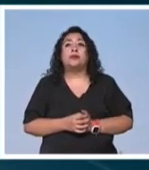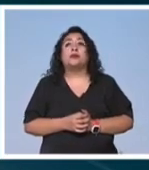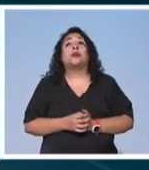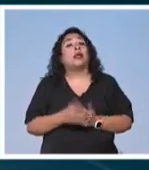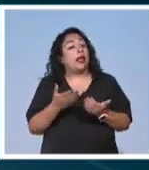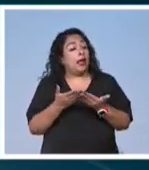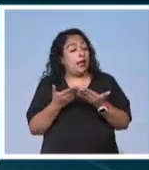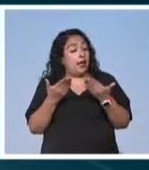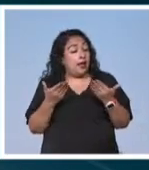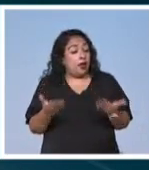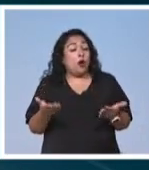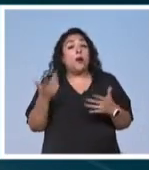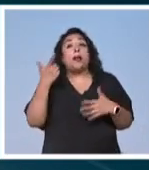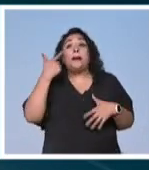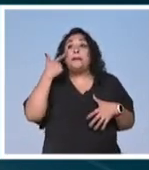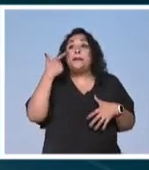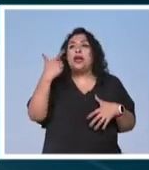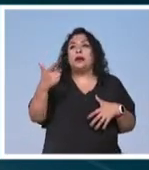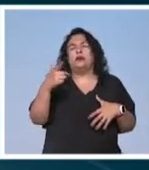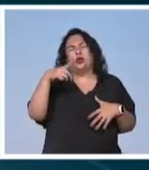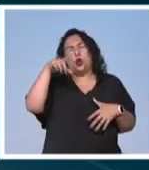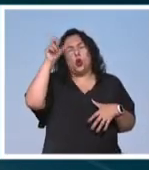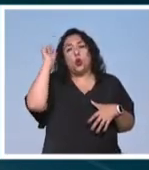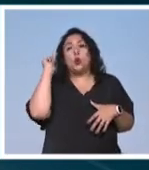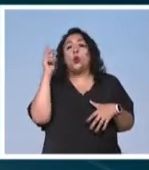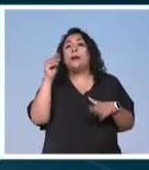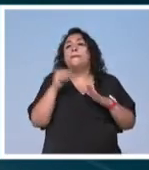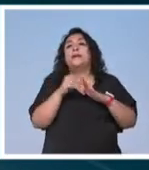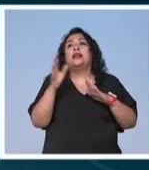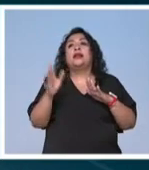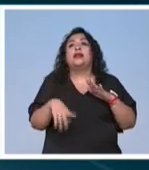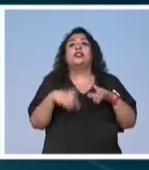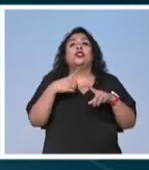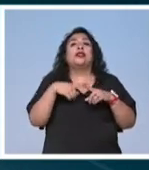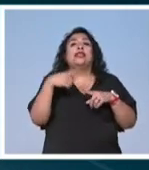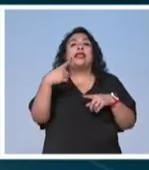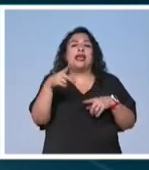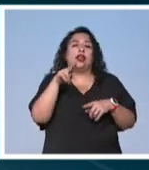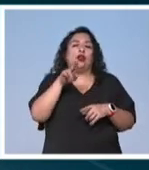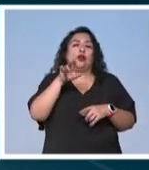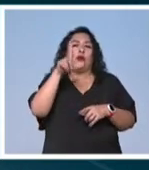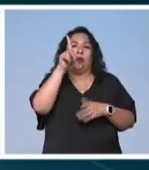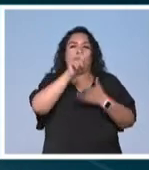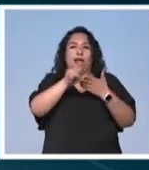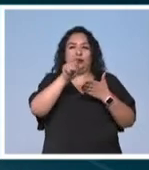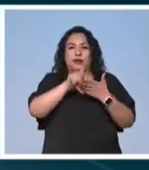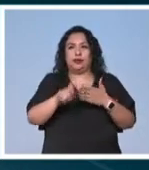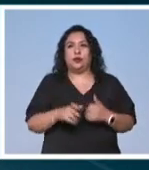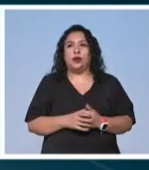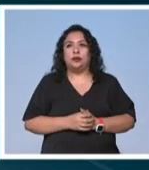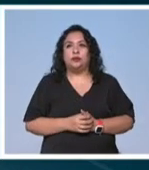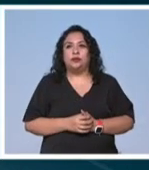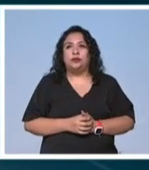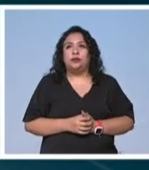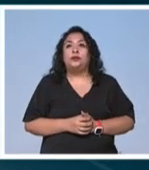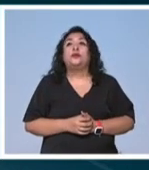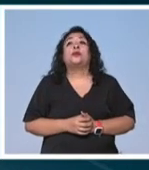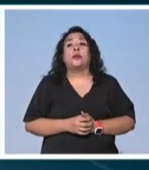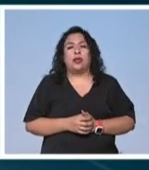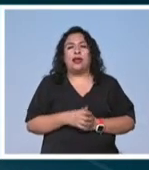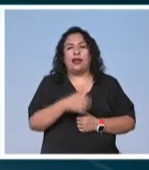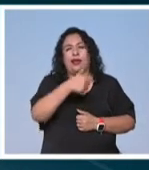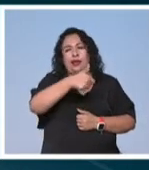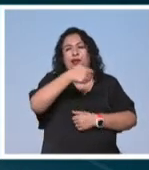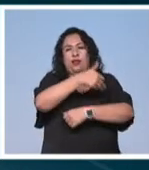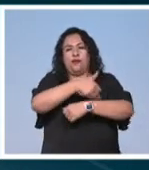Y ahora dejemos que aflore el delirio. Los pretextos los tienen estos noveles escritores. Cada